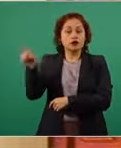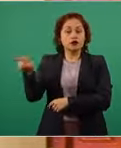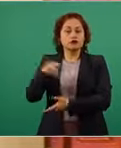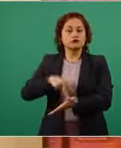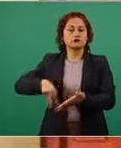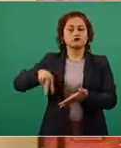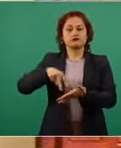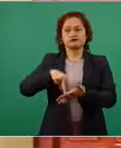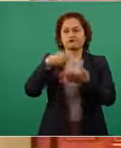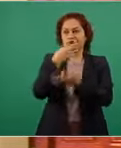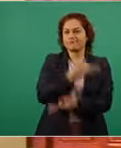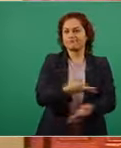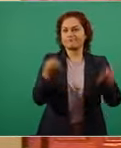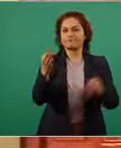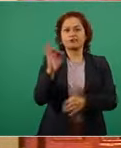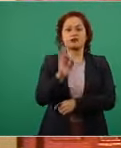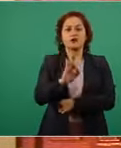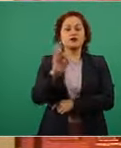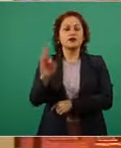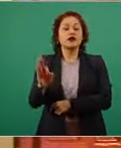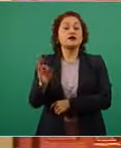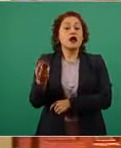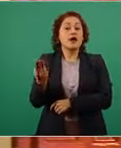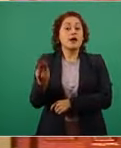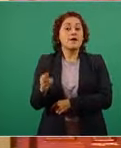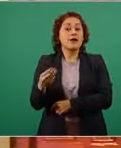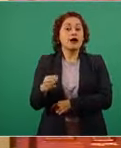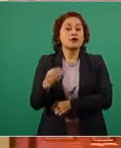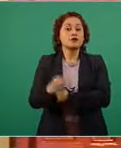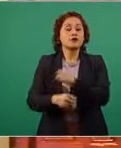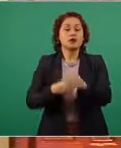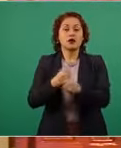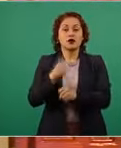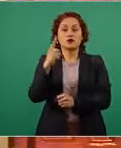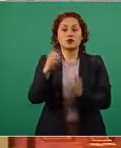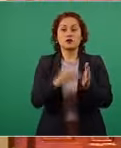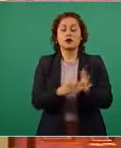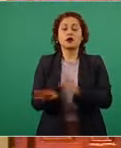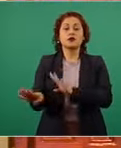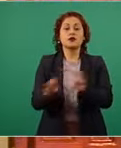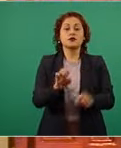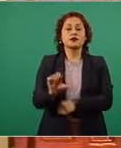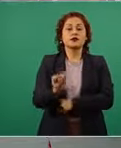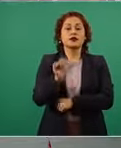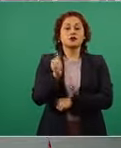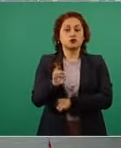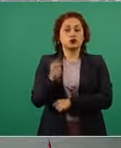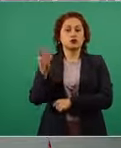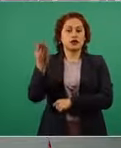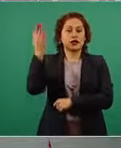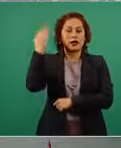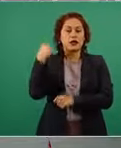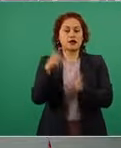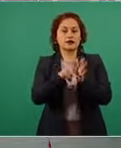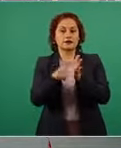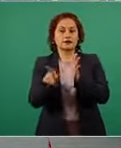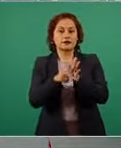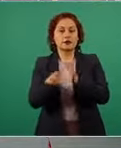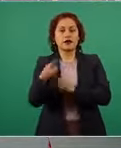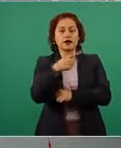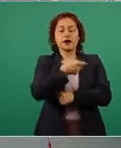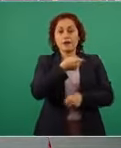en mayo de 1911 a un periodista estadounidense del New York World.